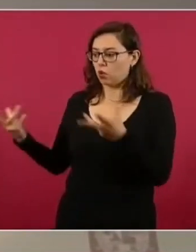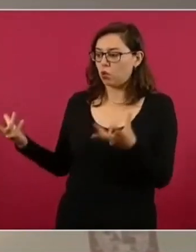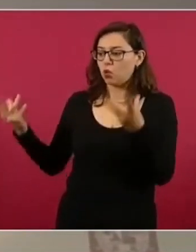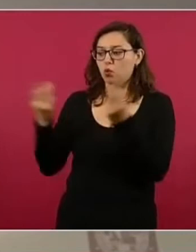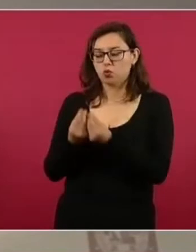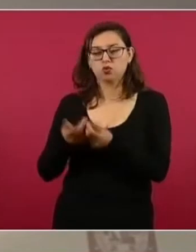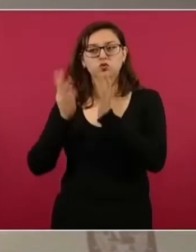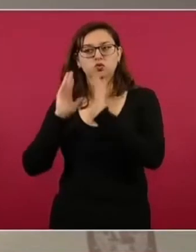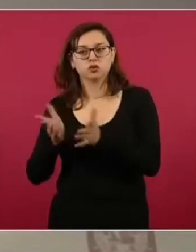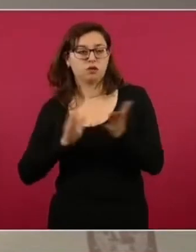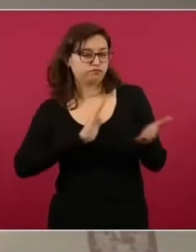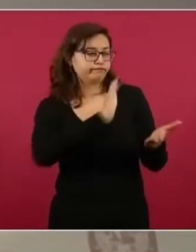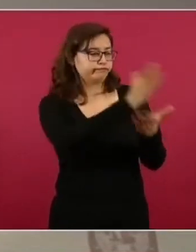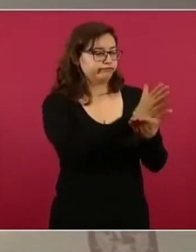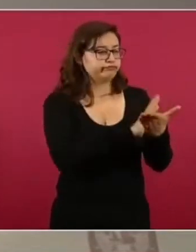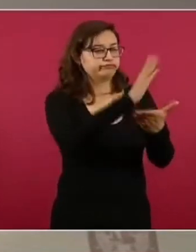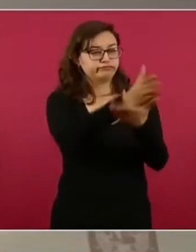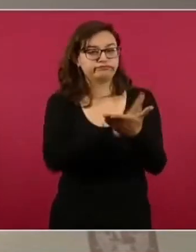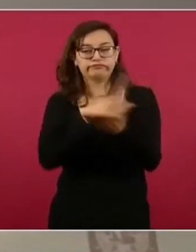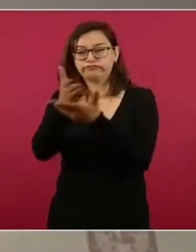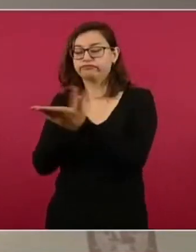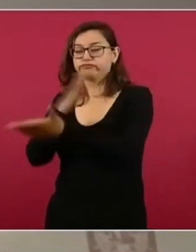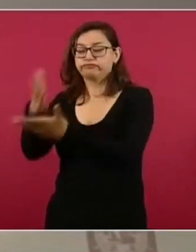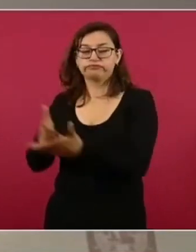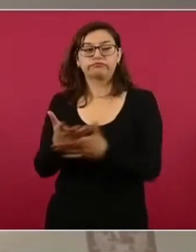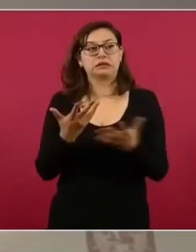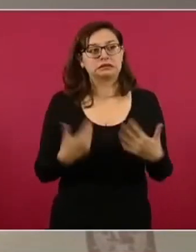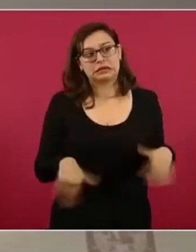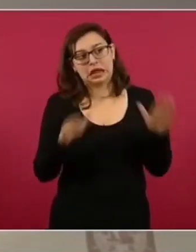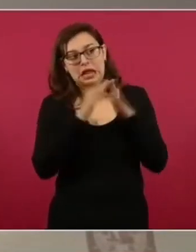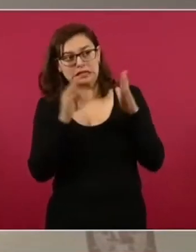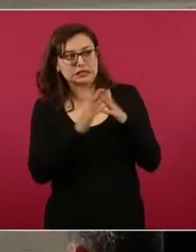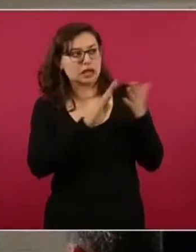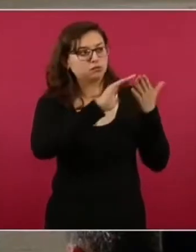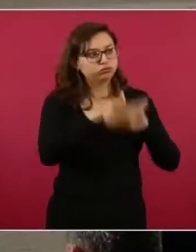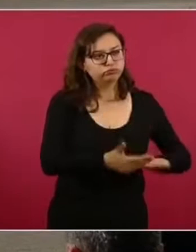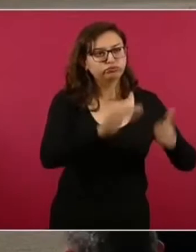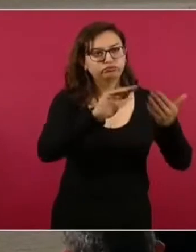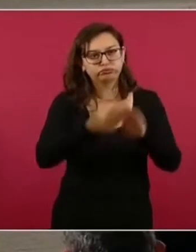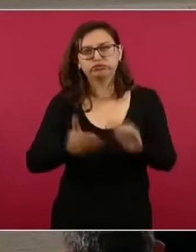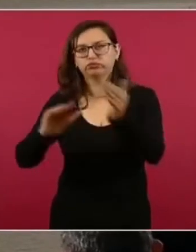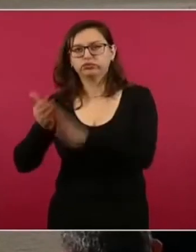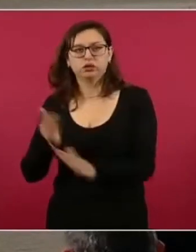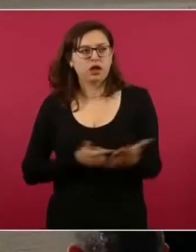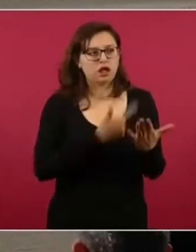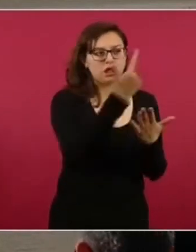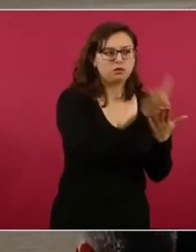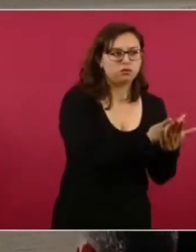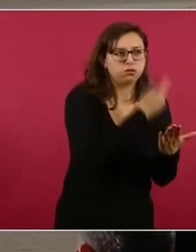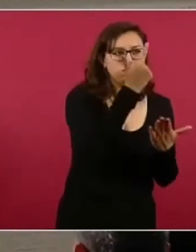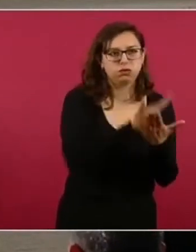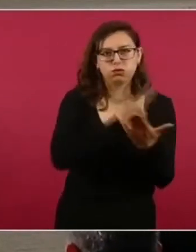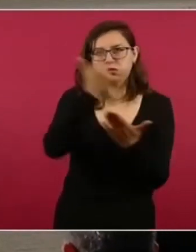es la otra gran demanda ciudadana, señor presidente, y que el día de hoy estarán saliendo brigadas